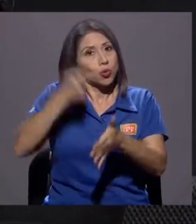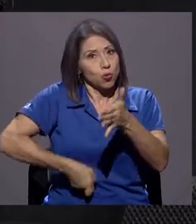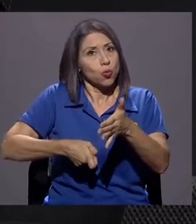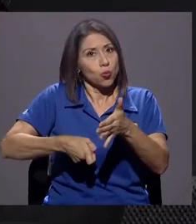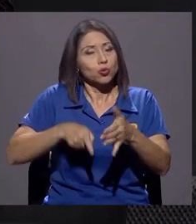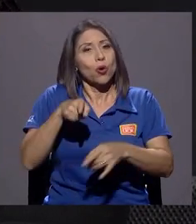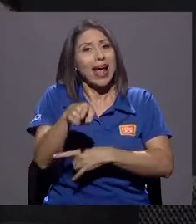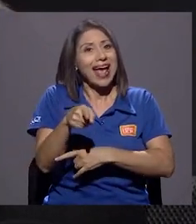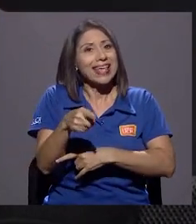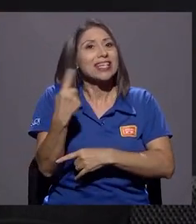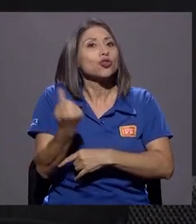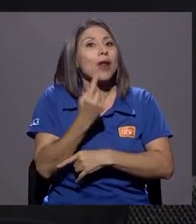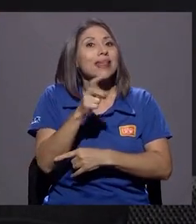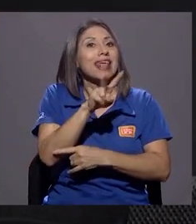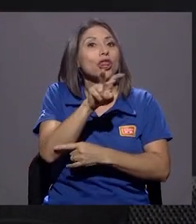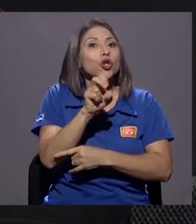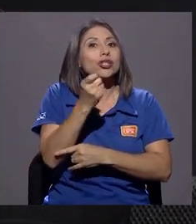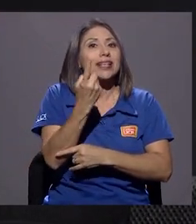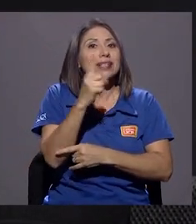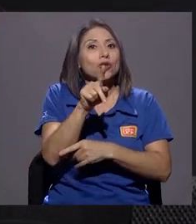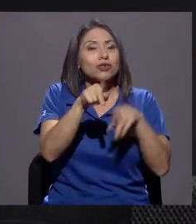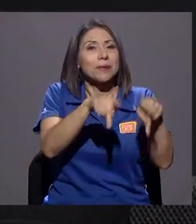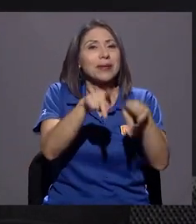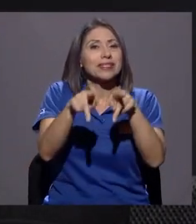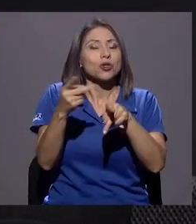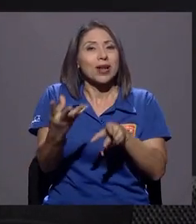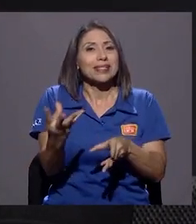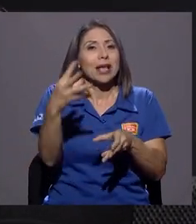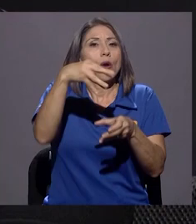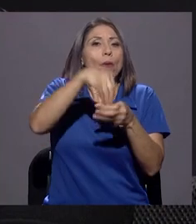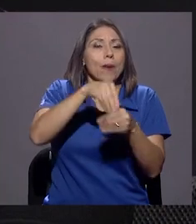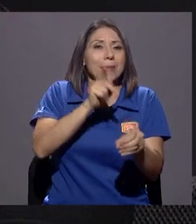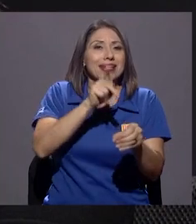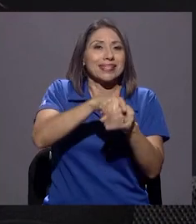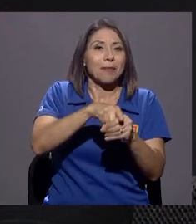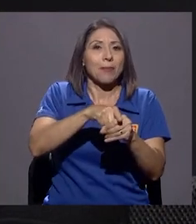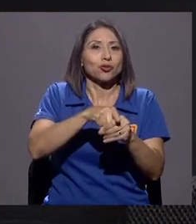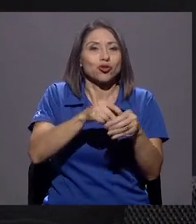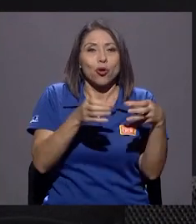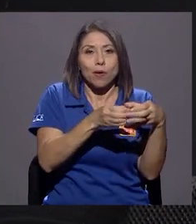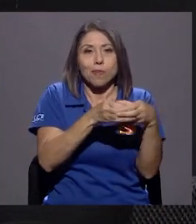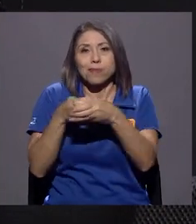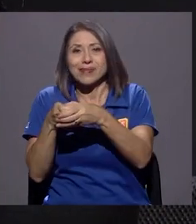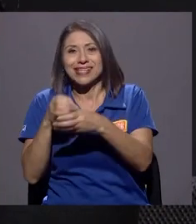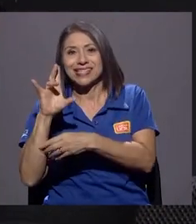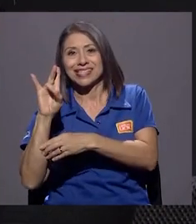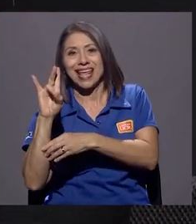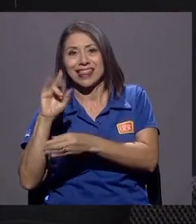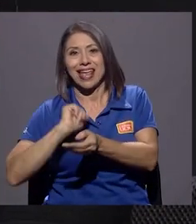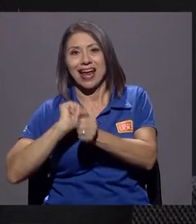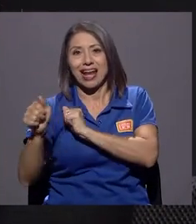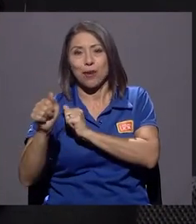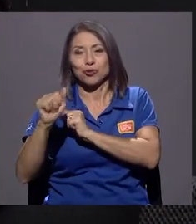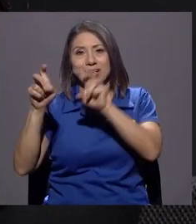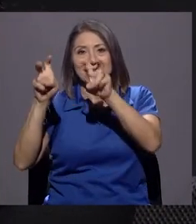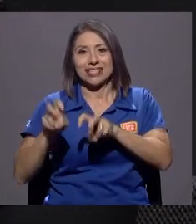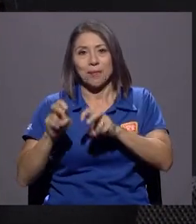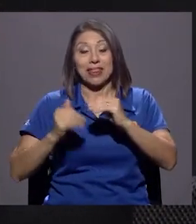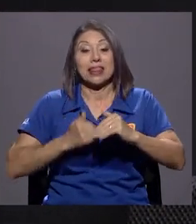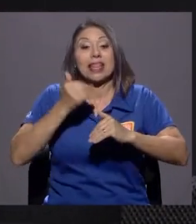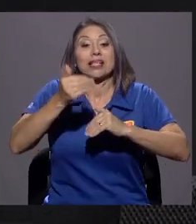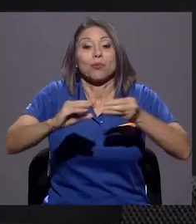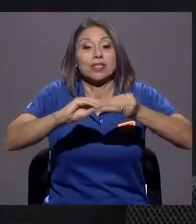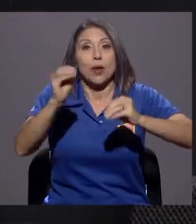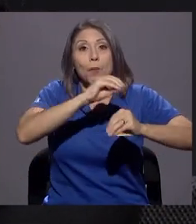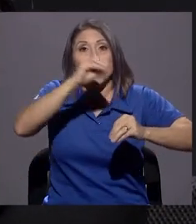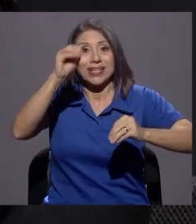en el que solamente de 211 personas que participamos, siete ganamos el examen y posteriormente se hizo una ponderación de calificaciones y